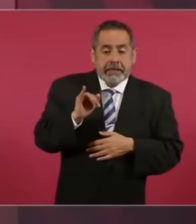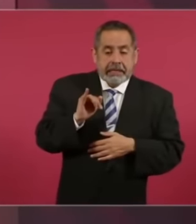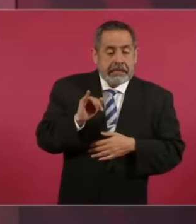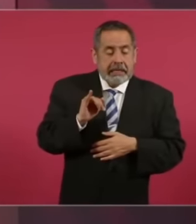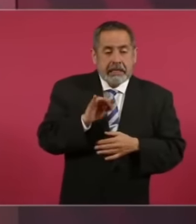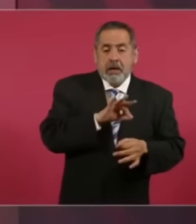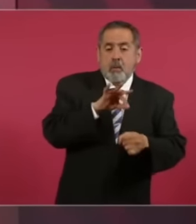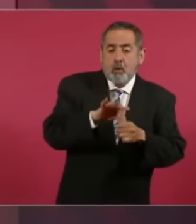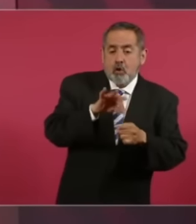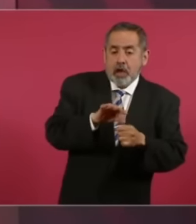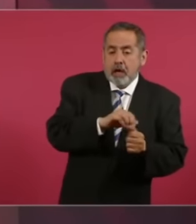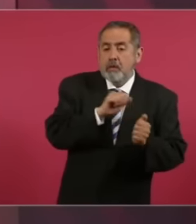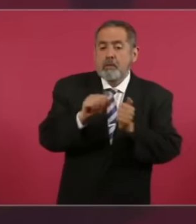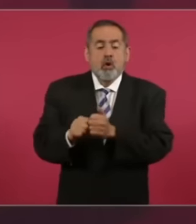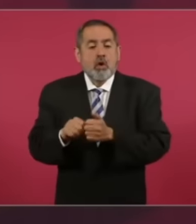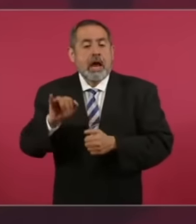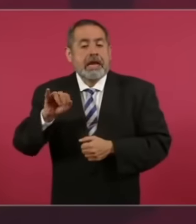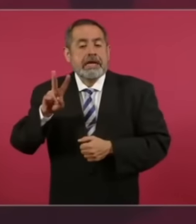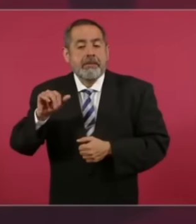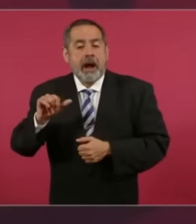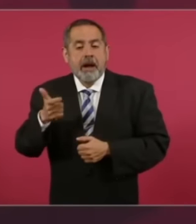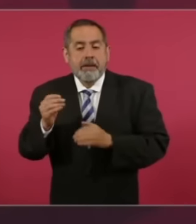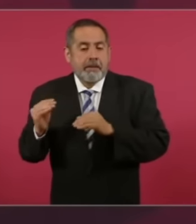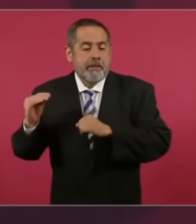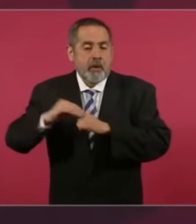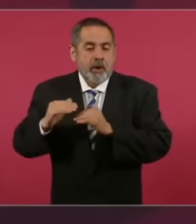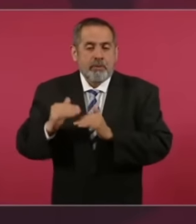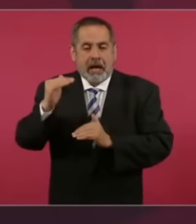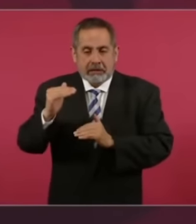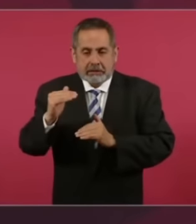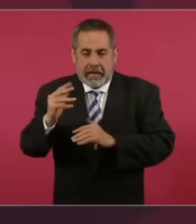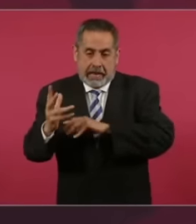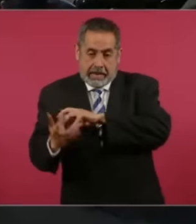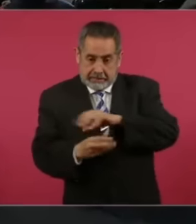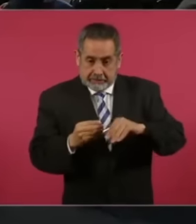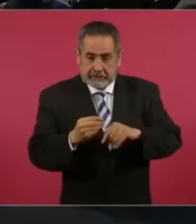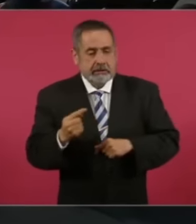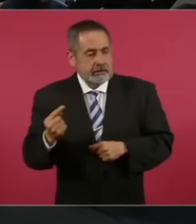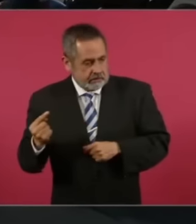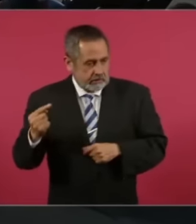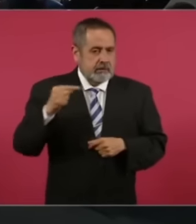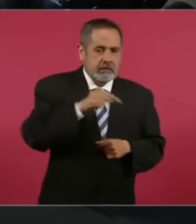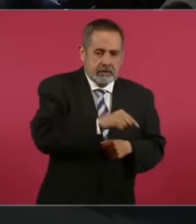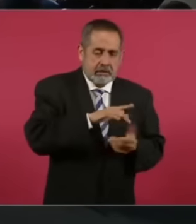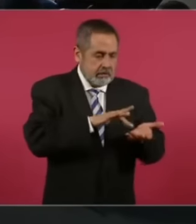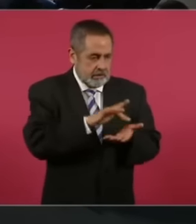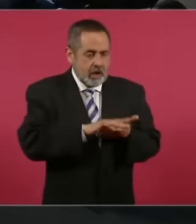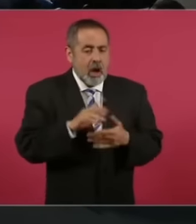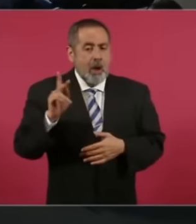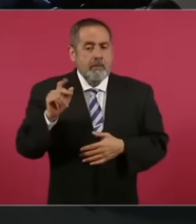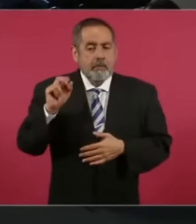Por el aumento al IVA A cambio El PAN